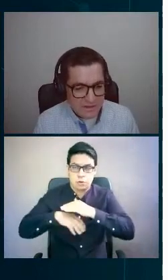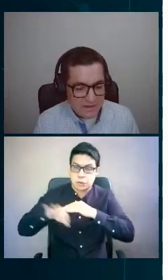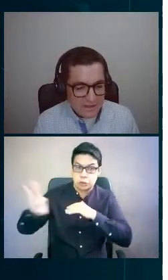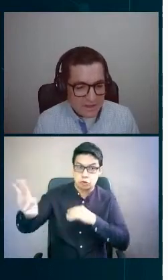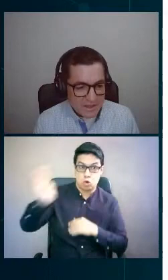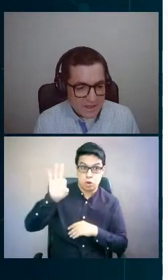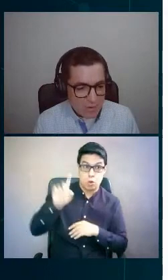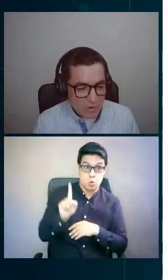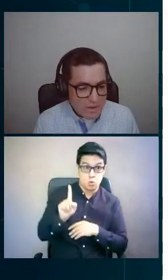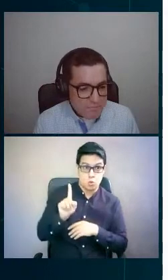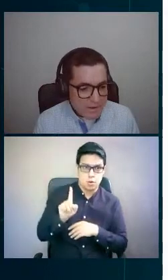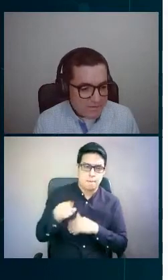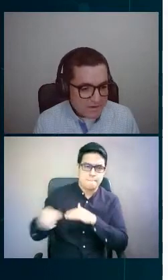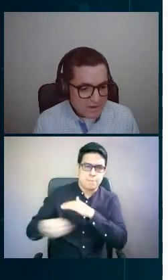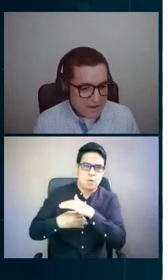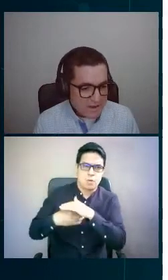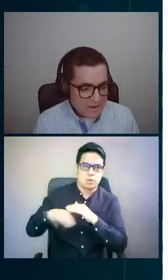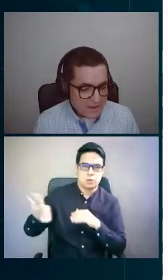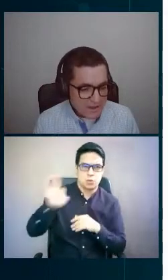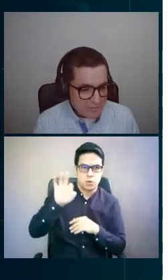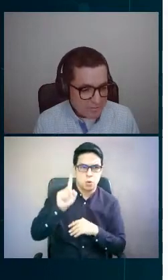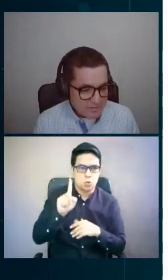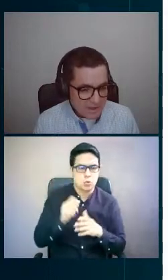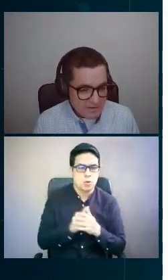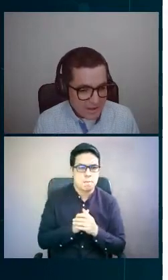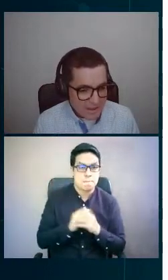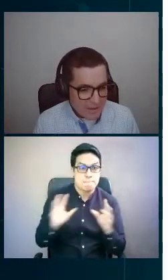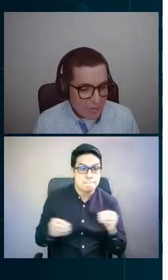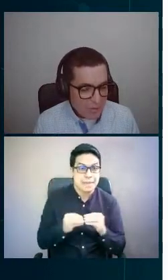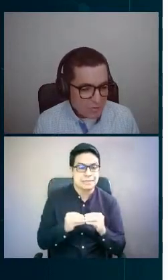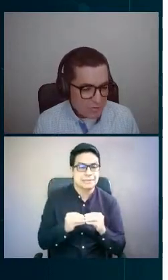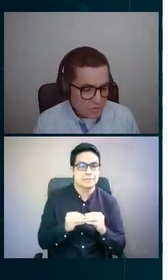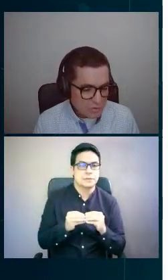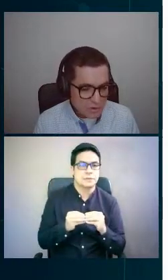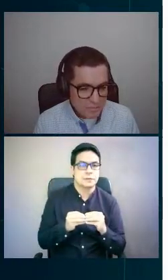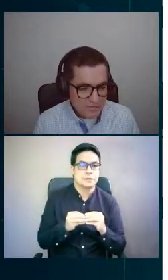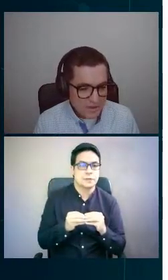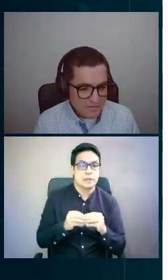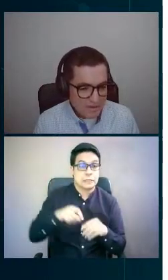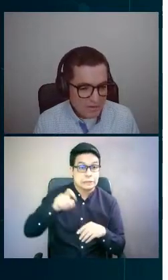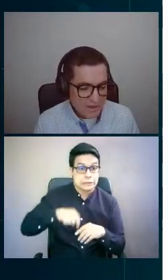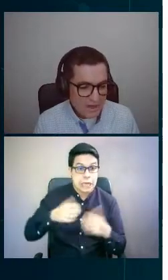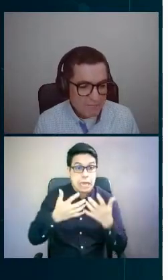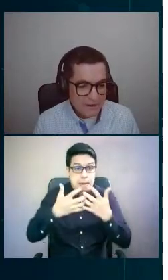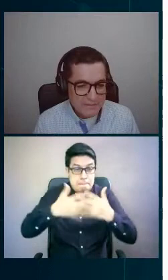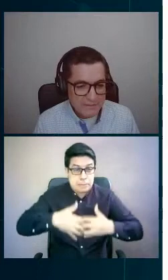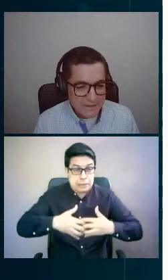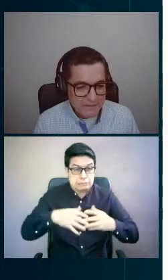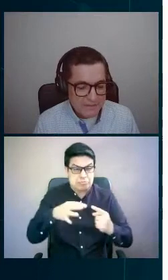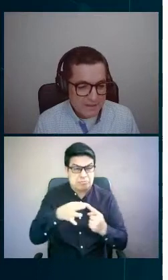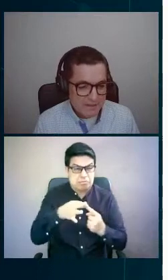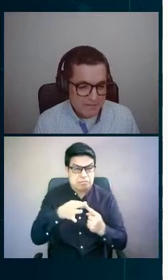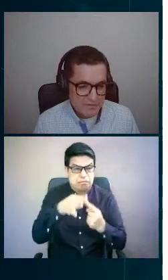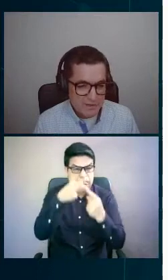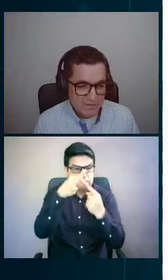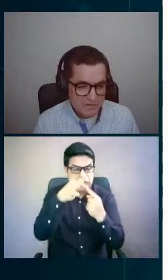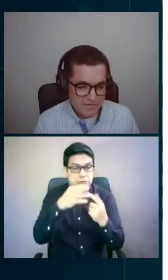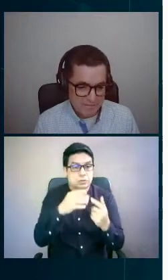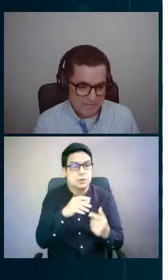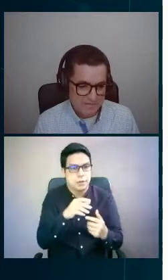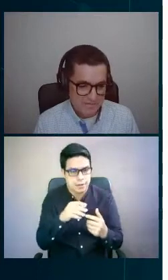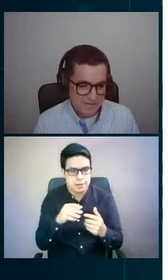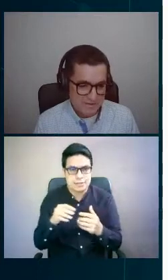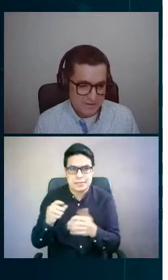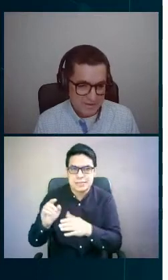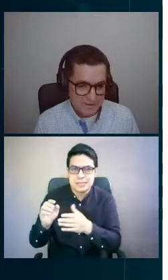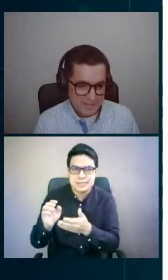existir una empresa especializada, un consultor especializado en la parte de integración de los